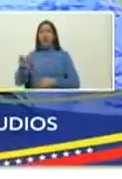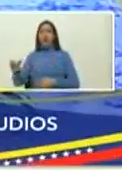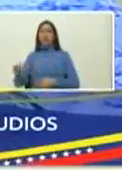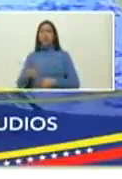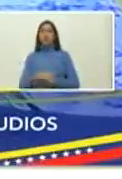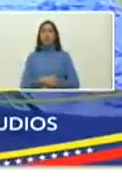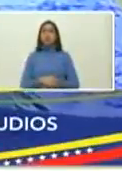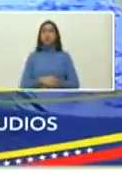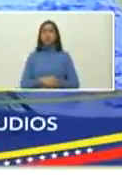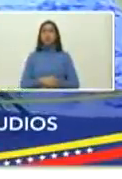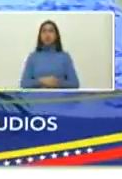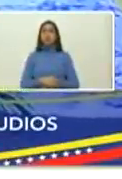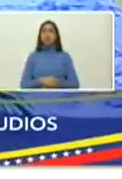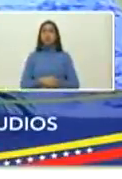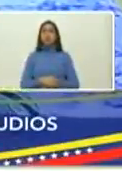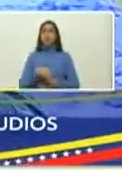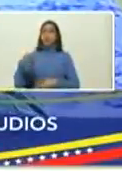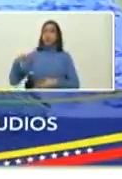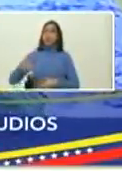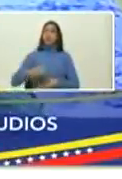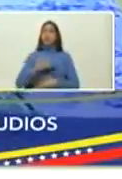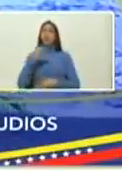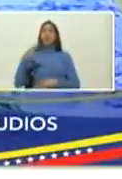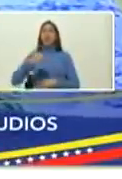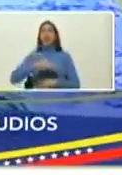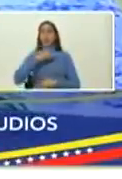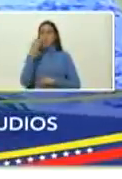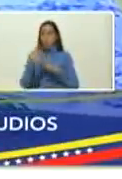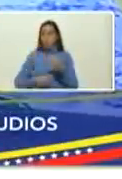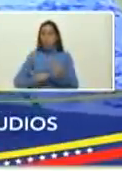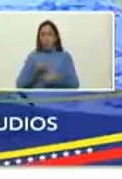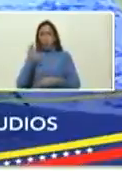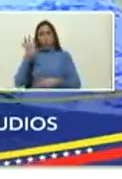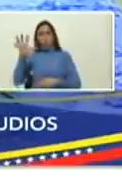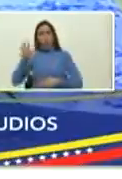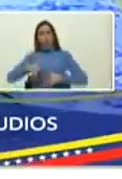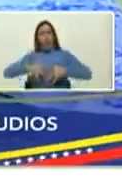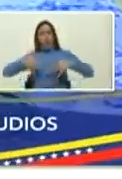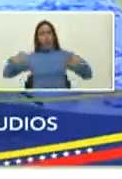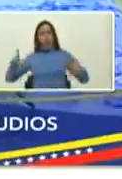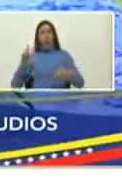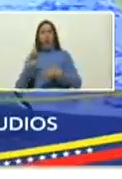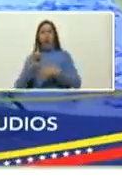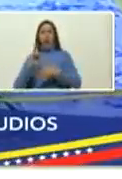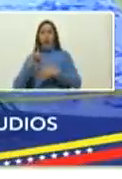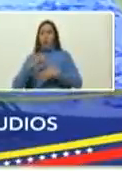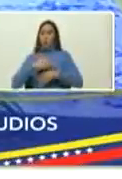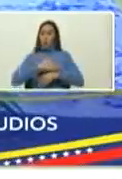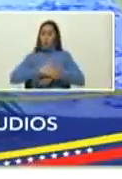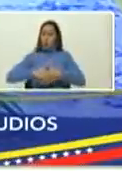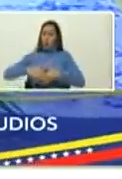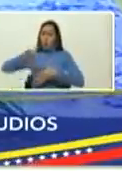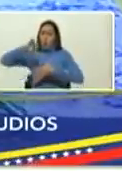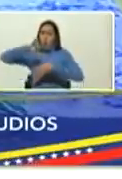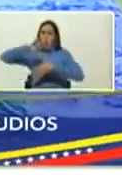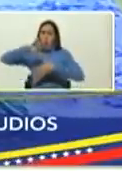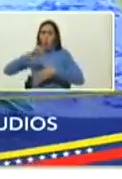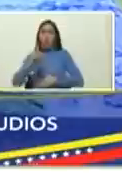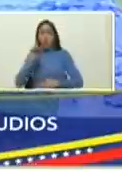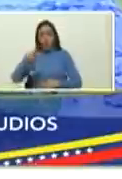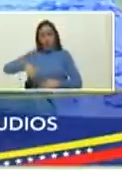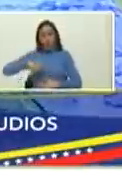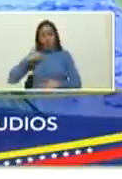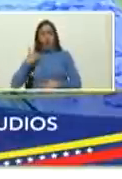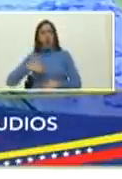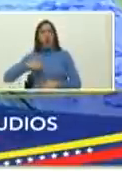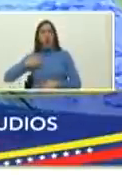se premia el espíritu de una gran nación América Latina América del Sur Argentina